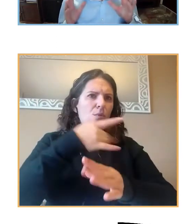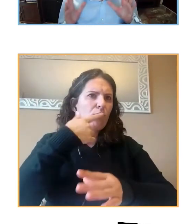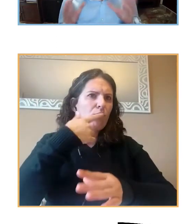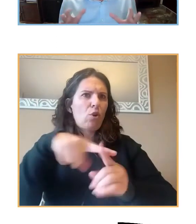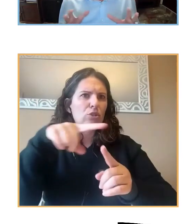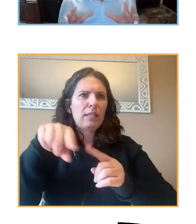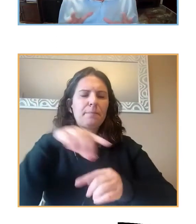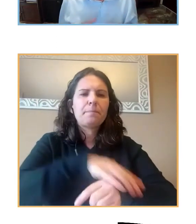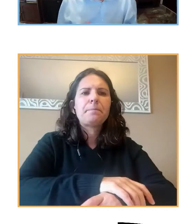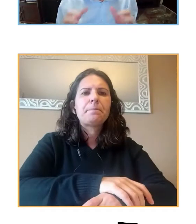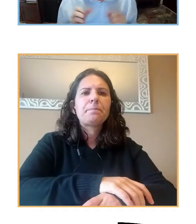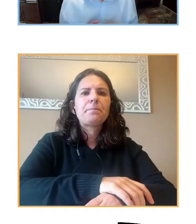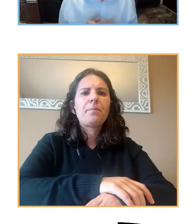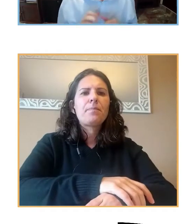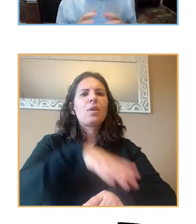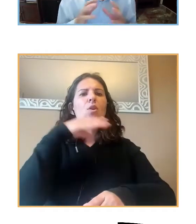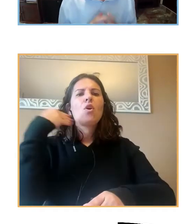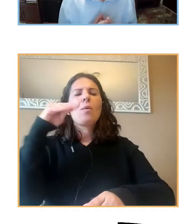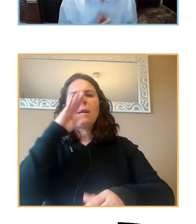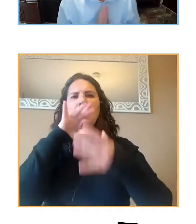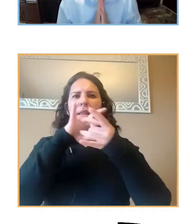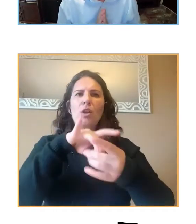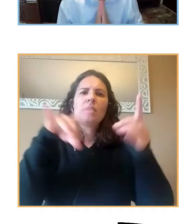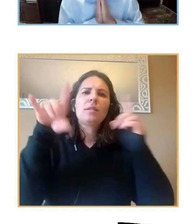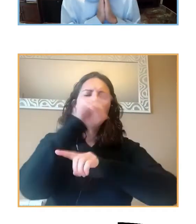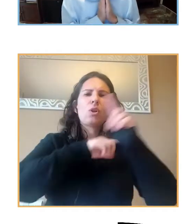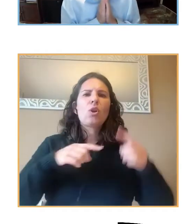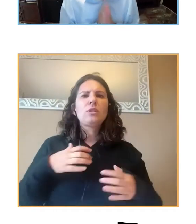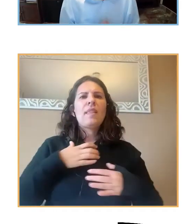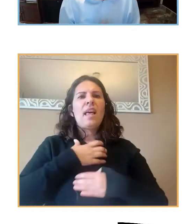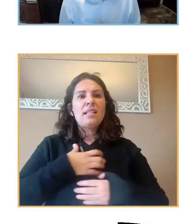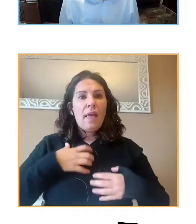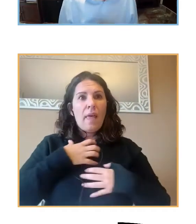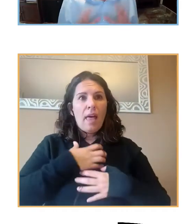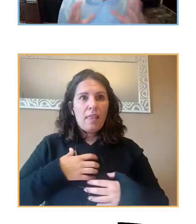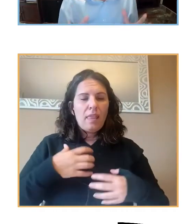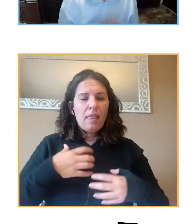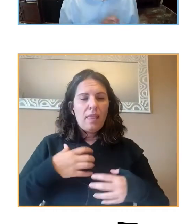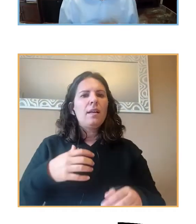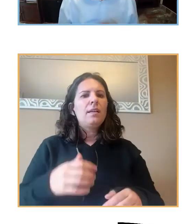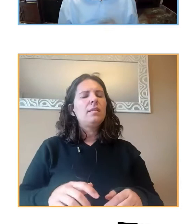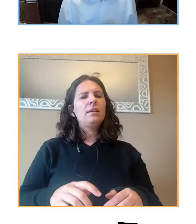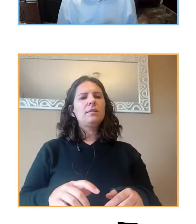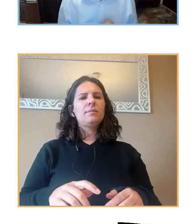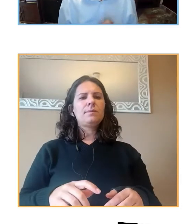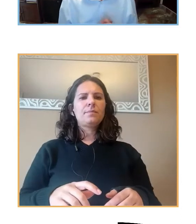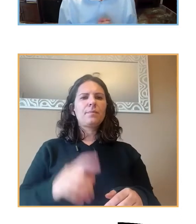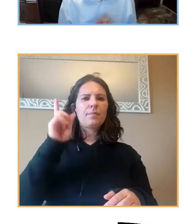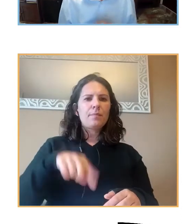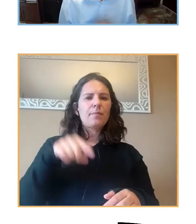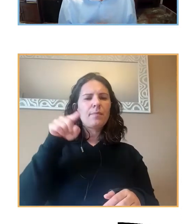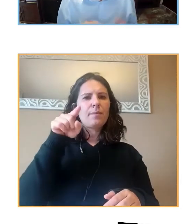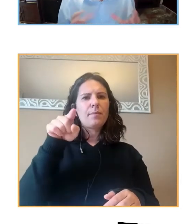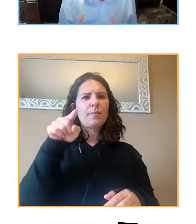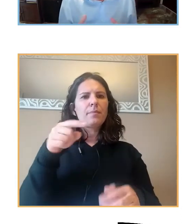jóvenes en relación a su trastorno, a los trastornos de ansiedad que padecen, nos han hecho llegar este tipo,